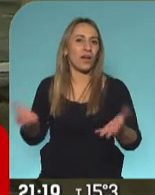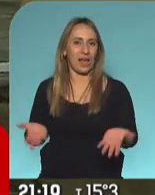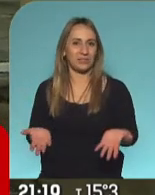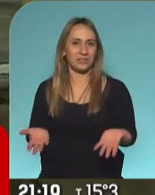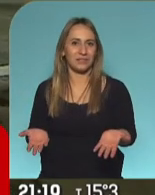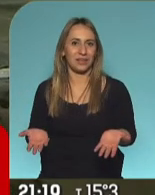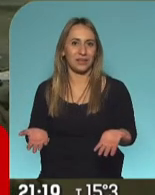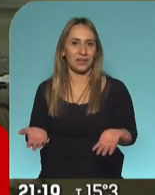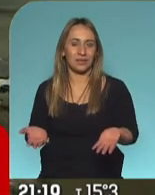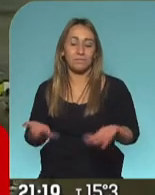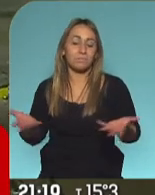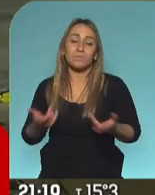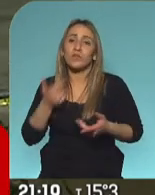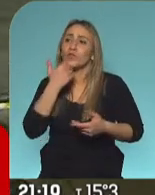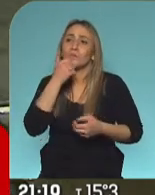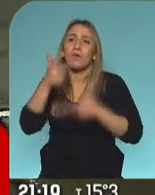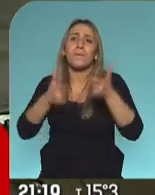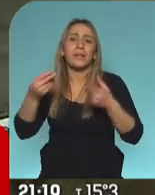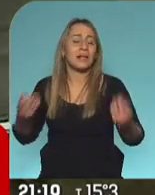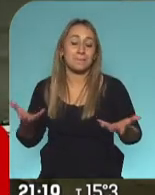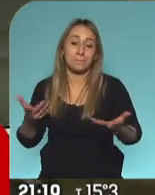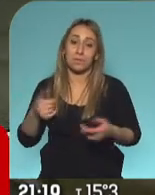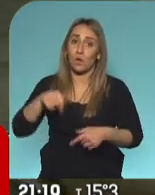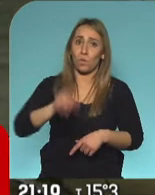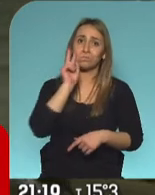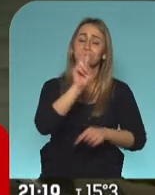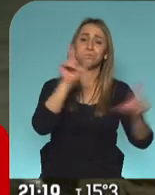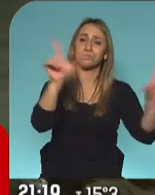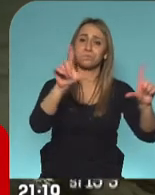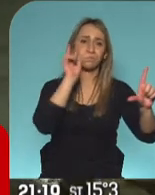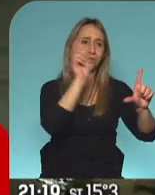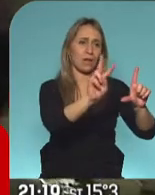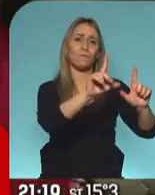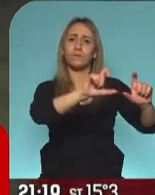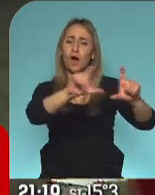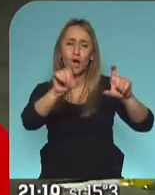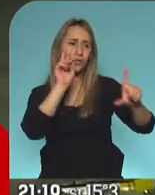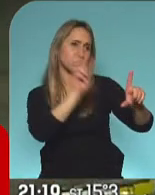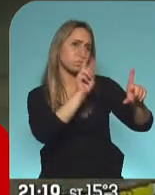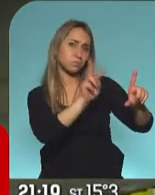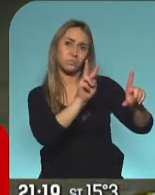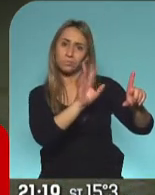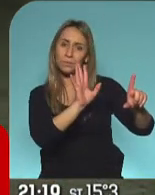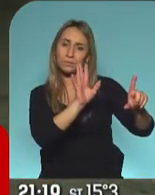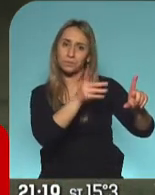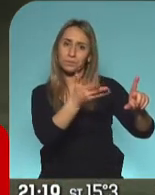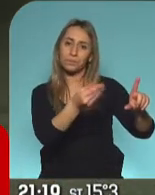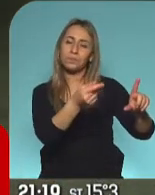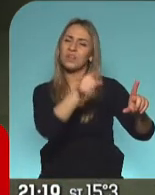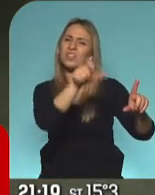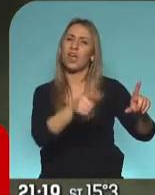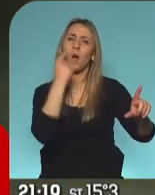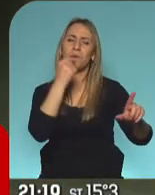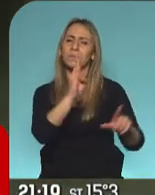no, no sé cómo decirlo, hoy lo vi incluso en televisión, en fotos, a ver, lo veían a este señor